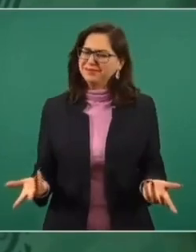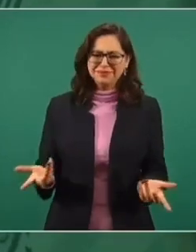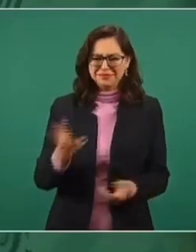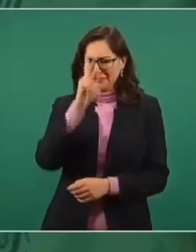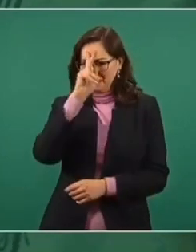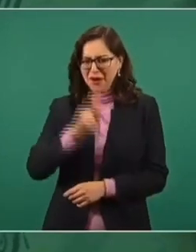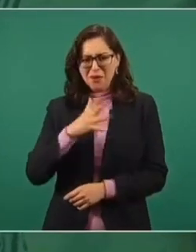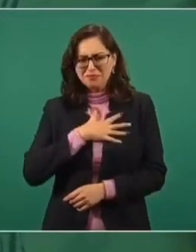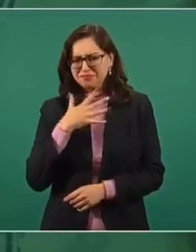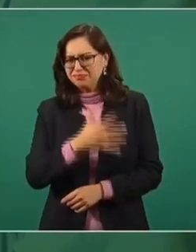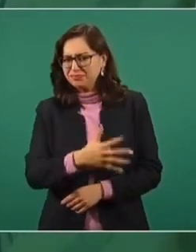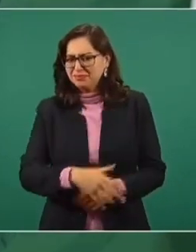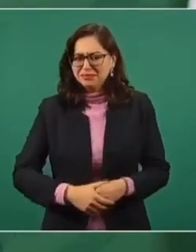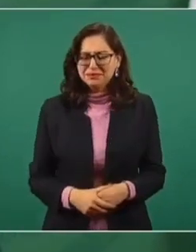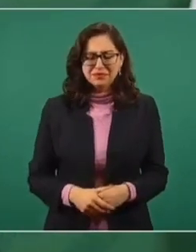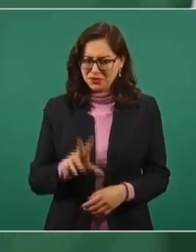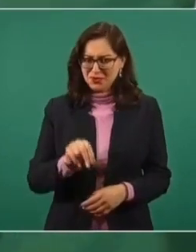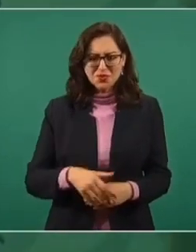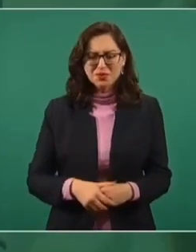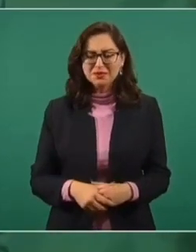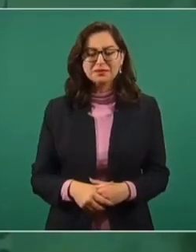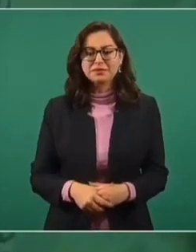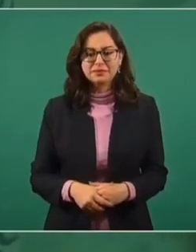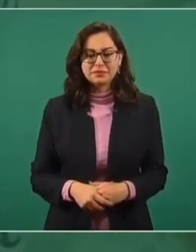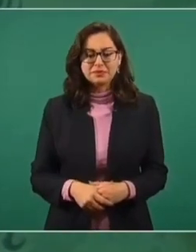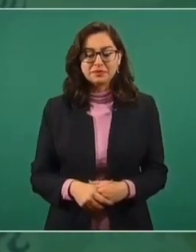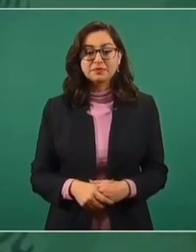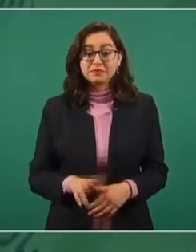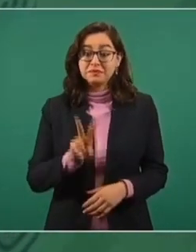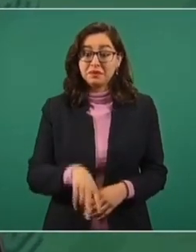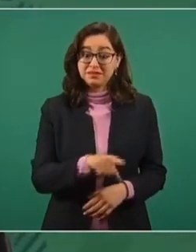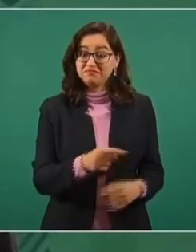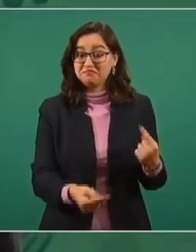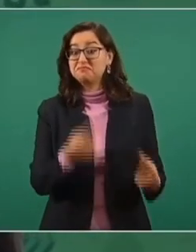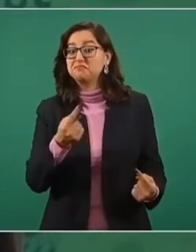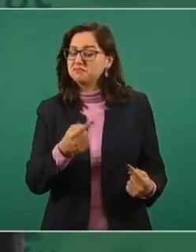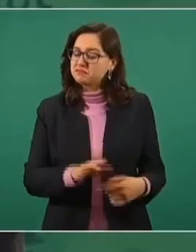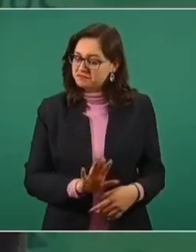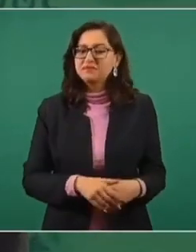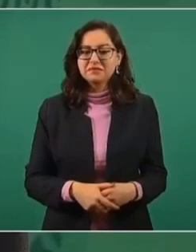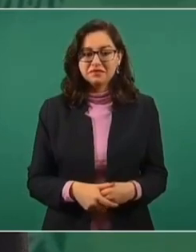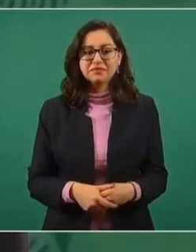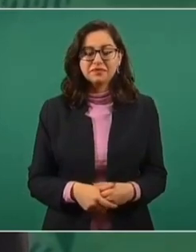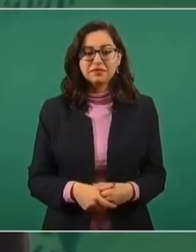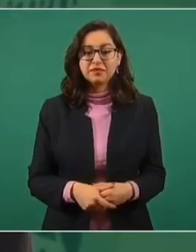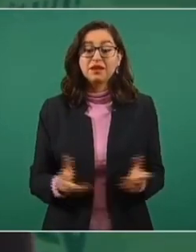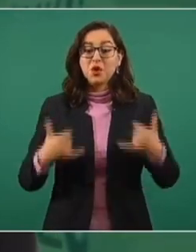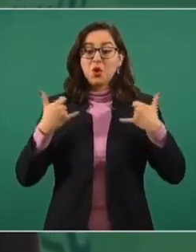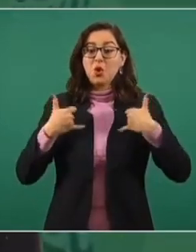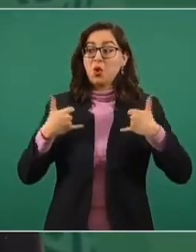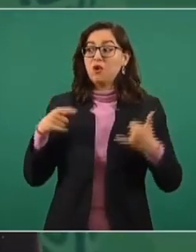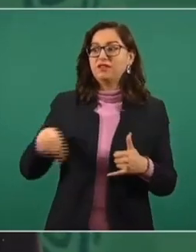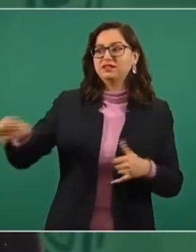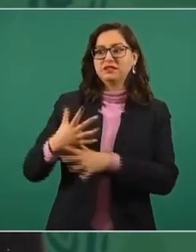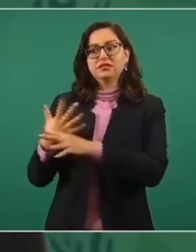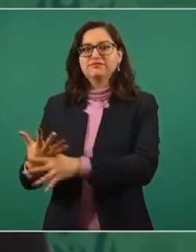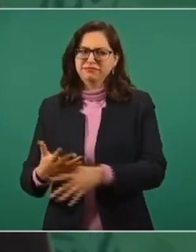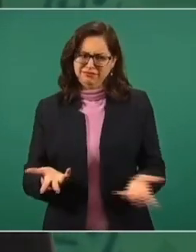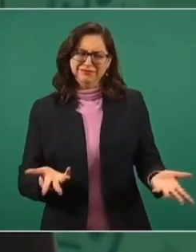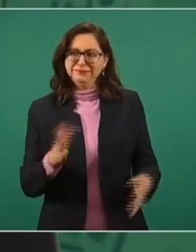eso es lo peor. Entonces, sí, es ofensivo, como dicen los jóvenes, coloquialmente, sí calienta.